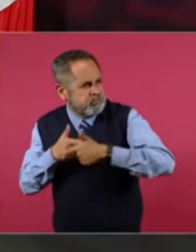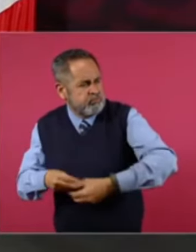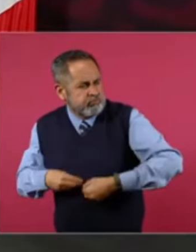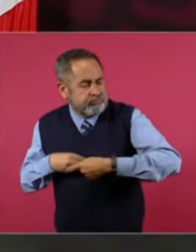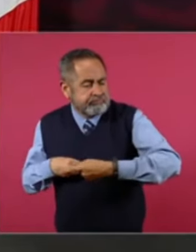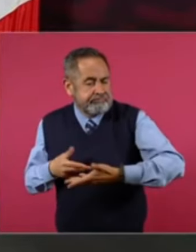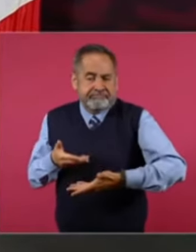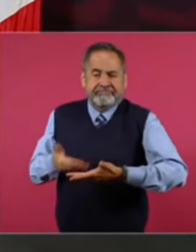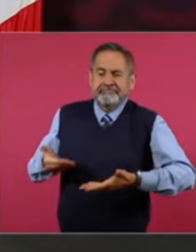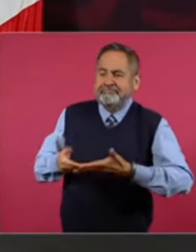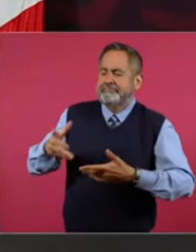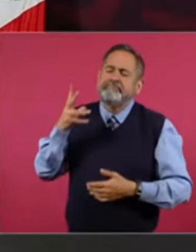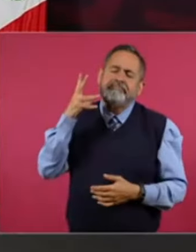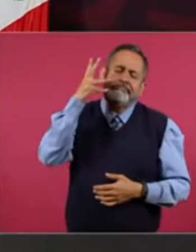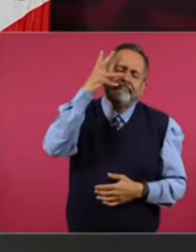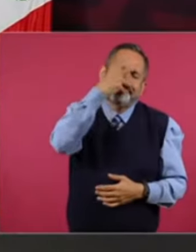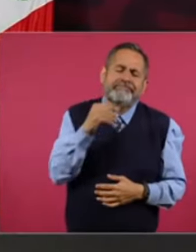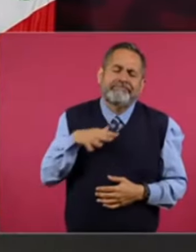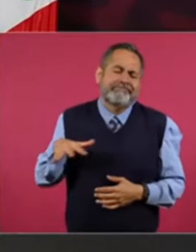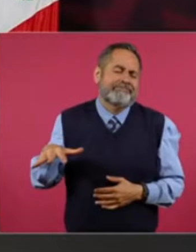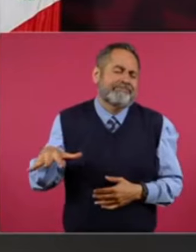Bueno. Ahora es el paraíso.